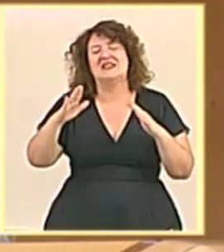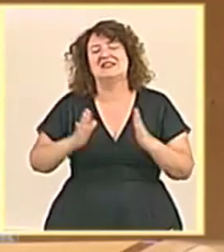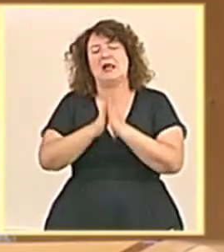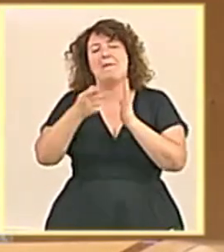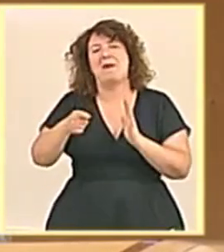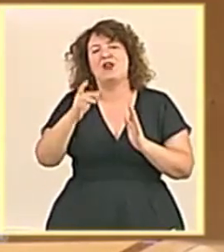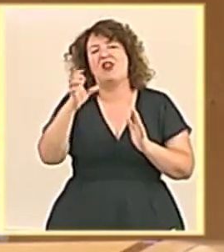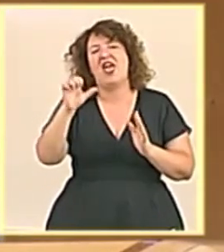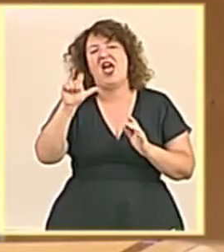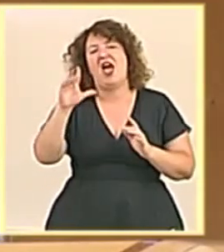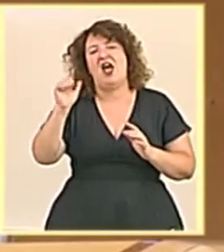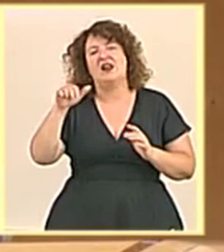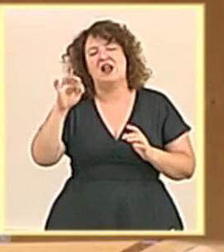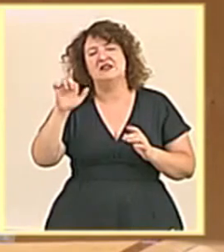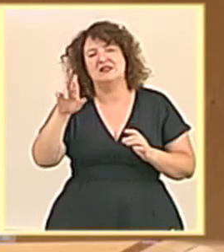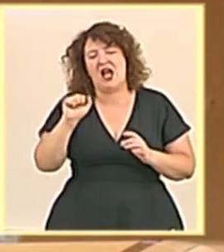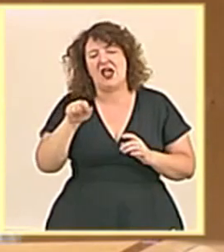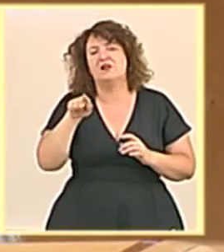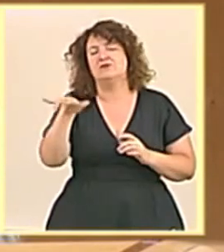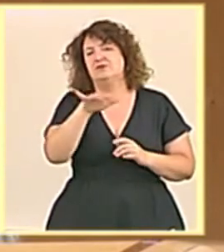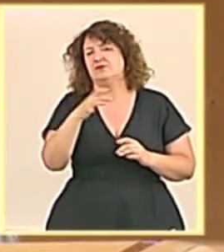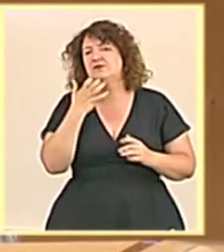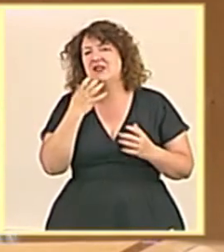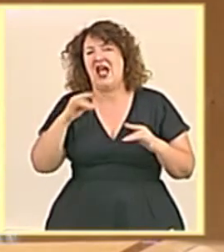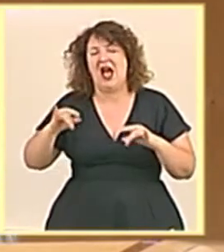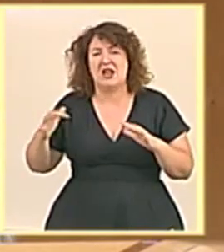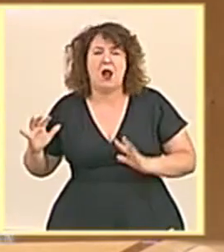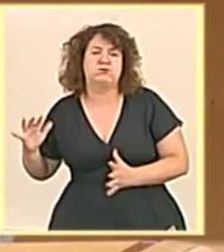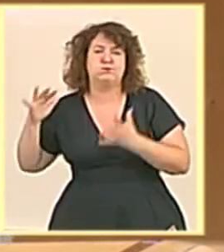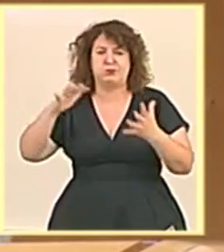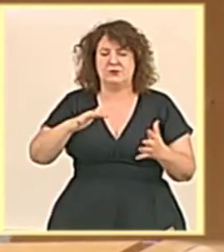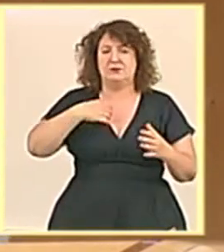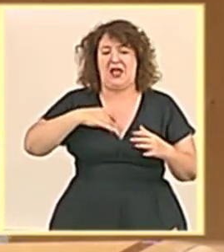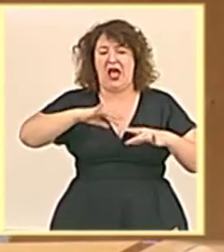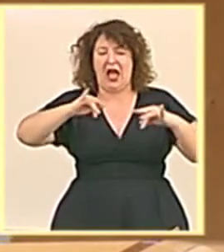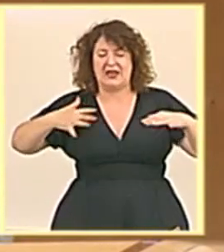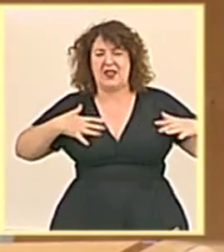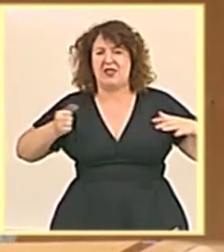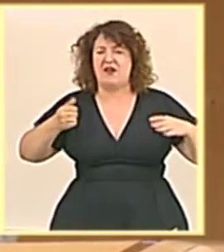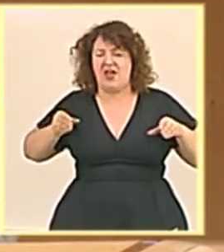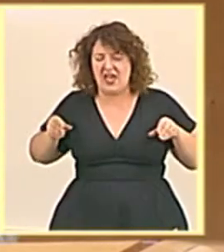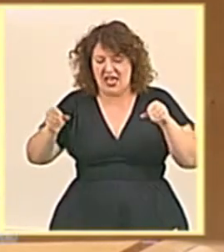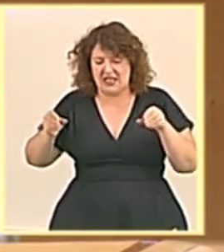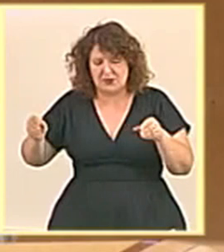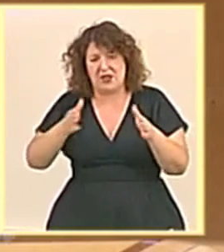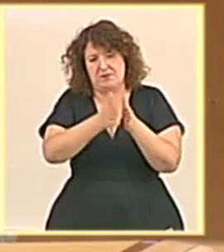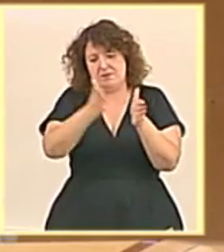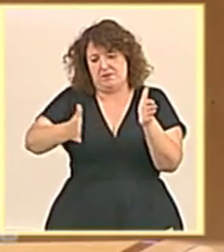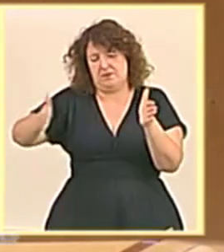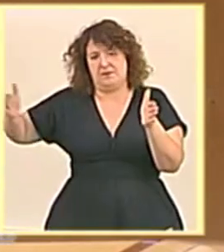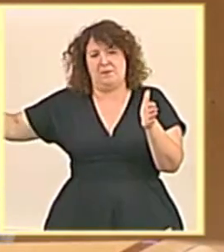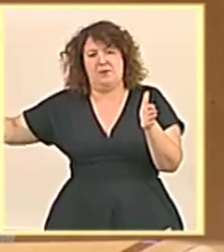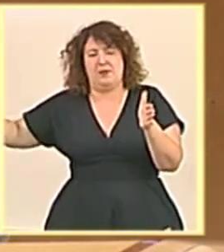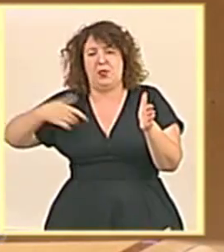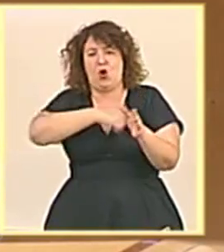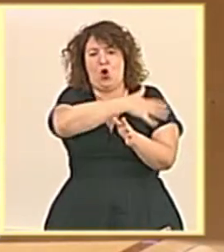San Pedro de Alcántara, mediante la aportación de unos 210.000 metros cúbicos de arena y la estabilización de las mismas, con cinco espigones perpendiculares a la costa de